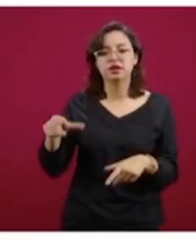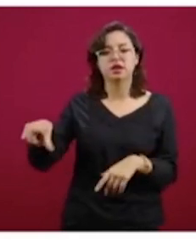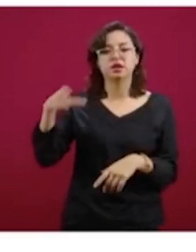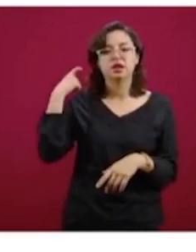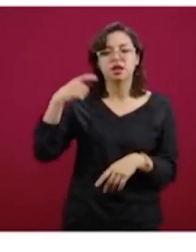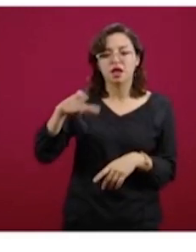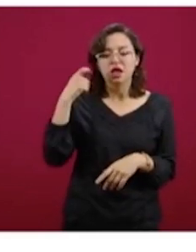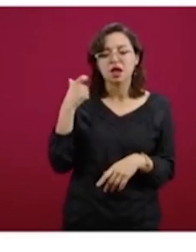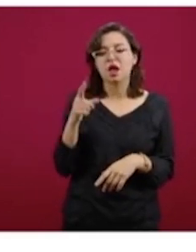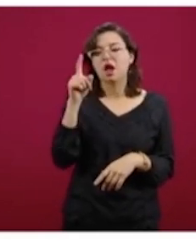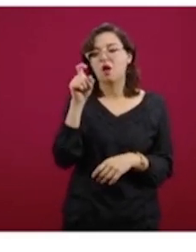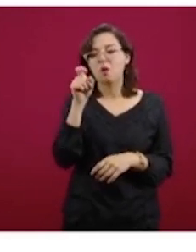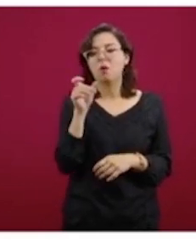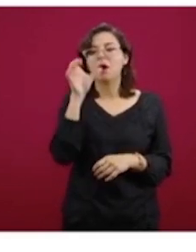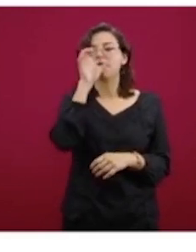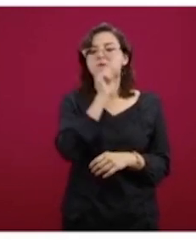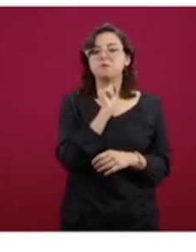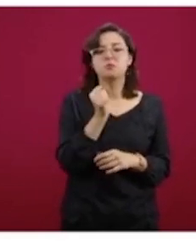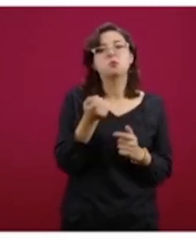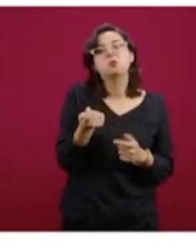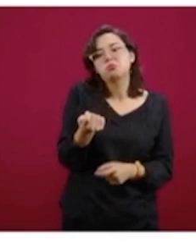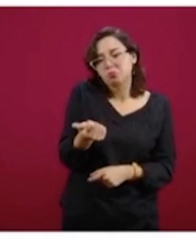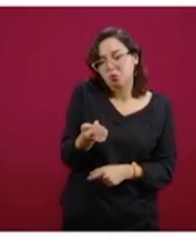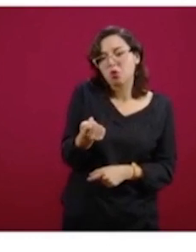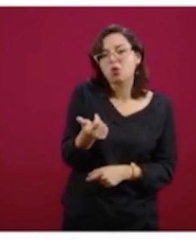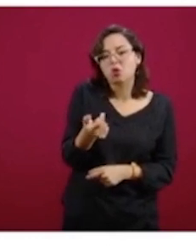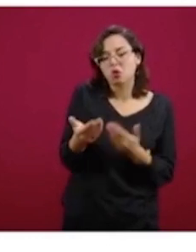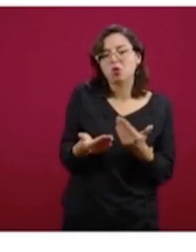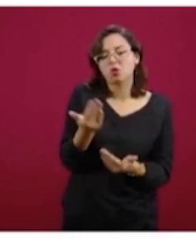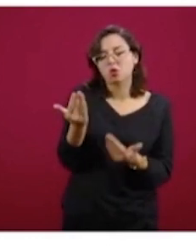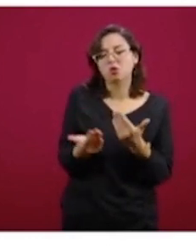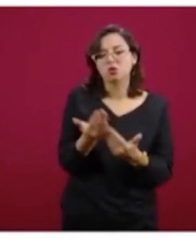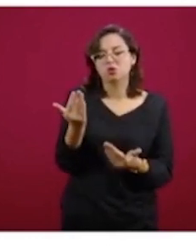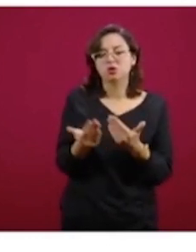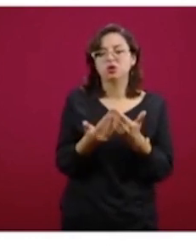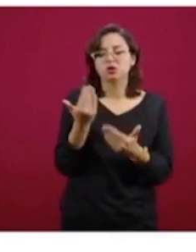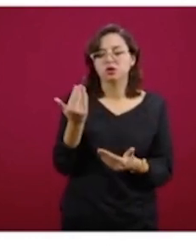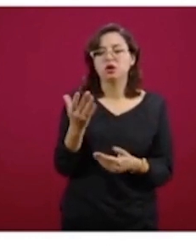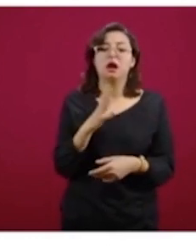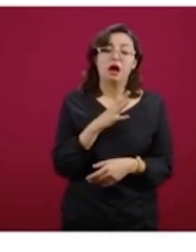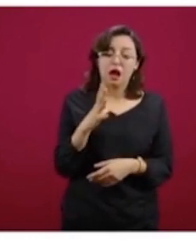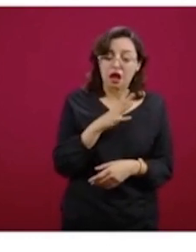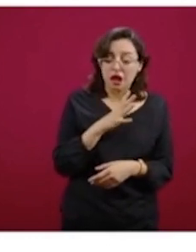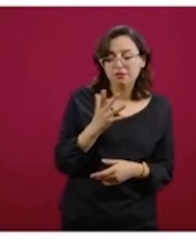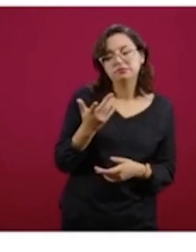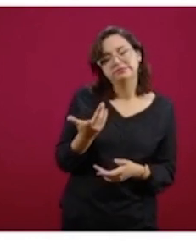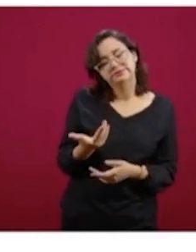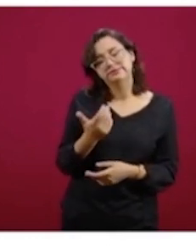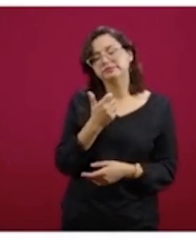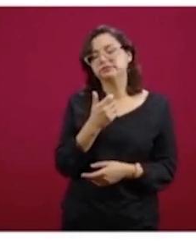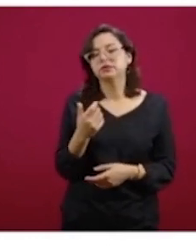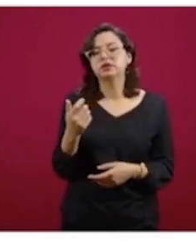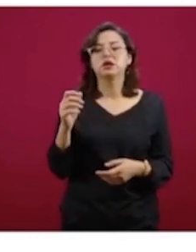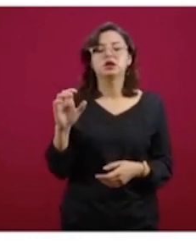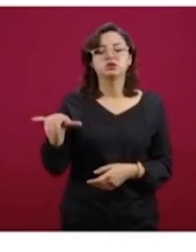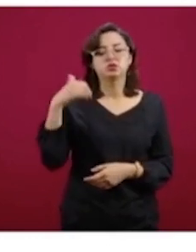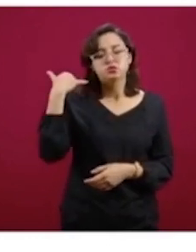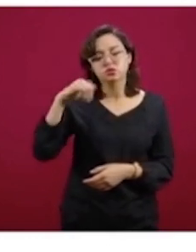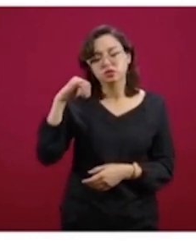Aguascalientes, son bajos, presentan, pero son números bajos, afortunadamente Yucatán, Campeche,